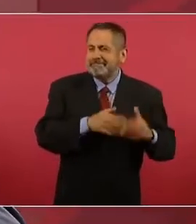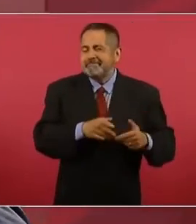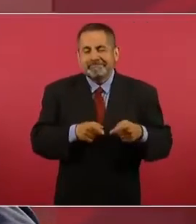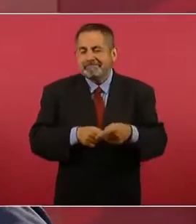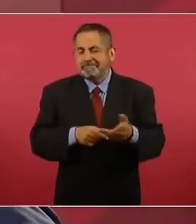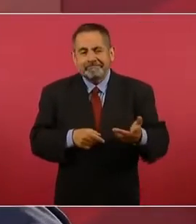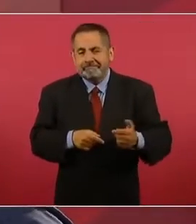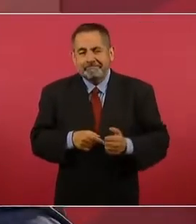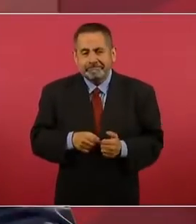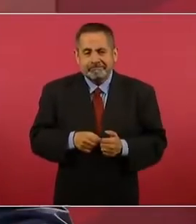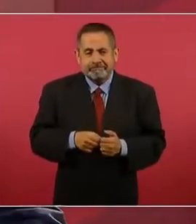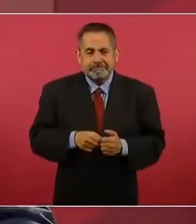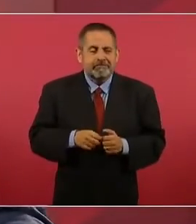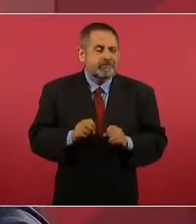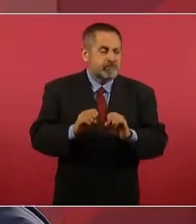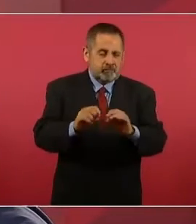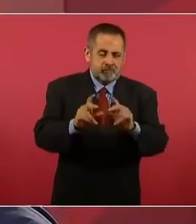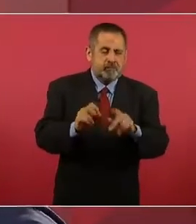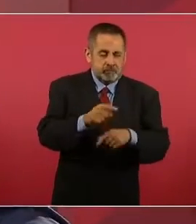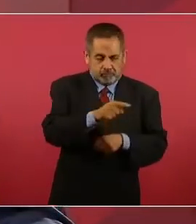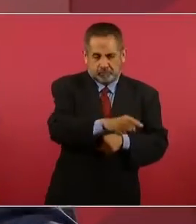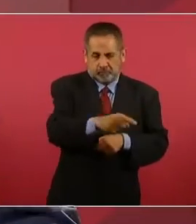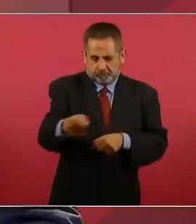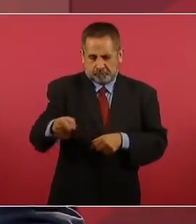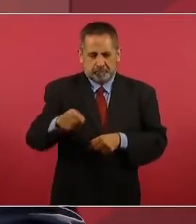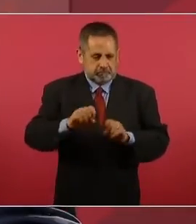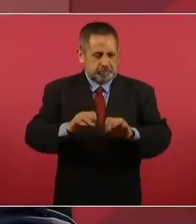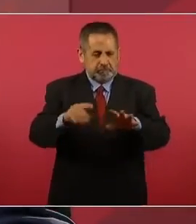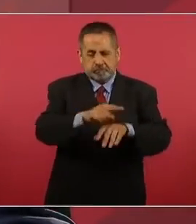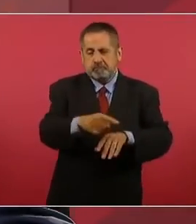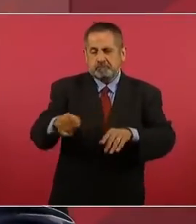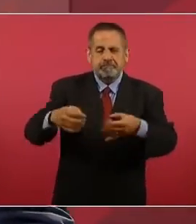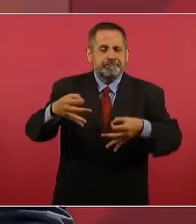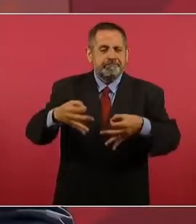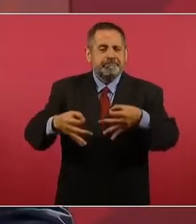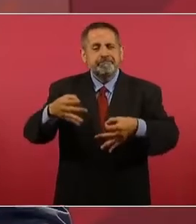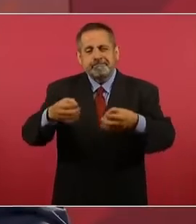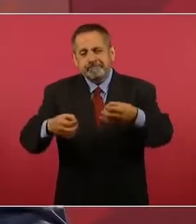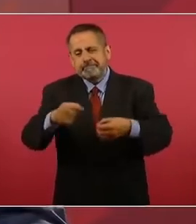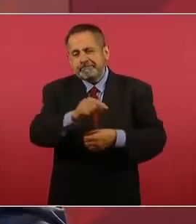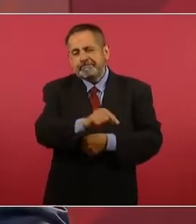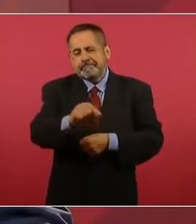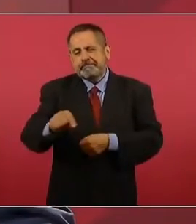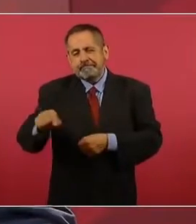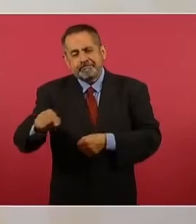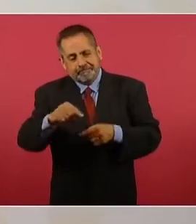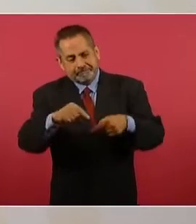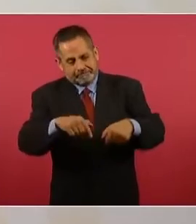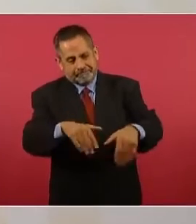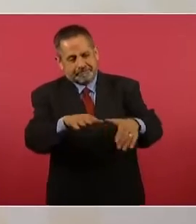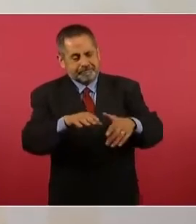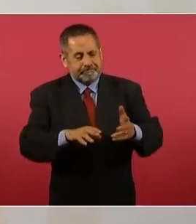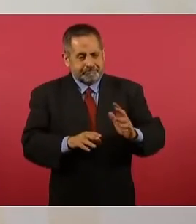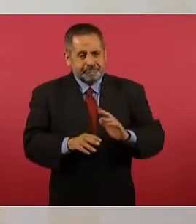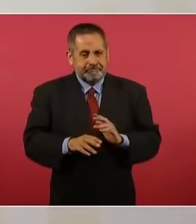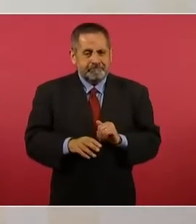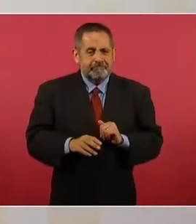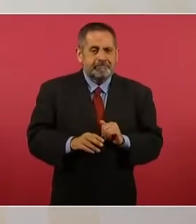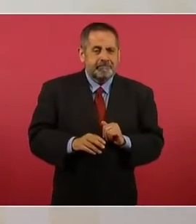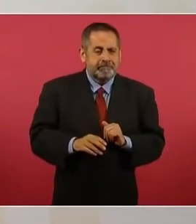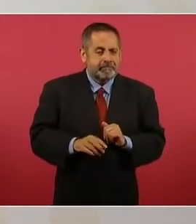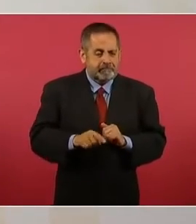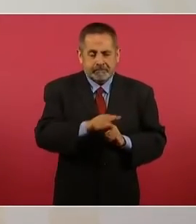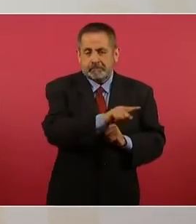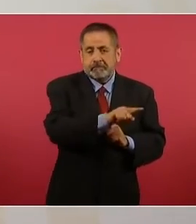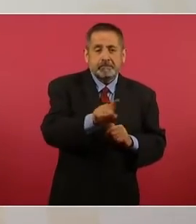les permitían que entraran al Poder